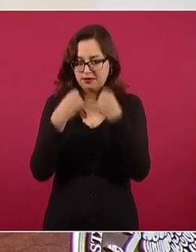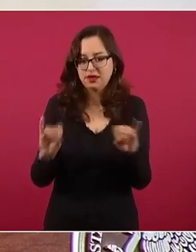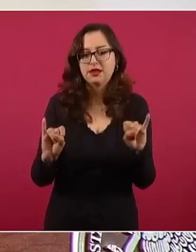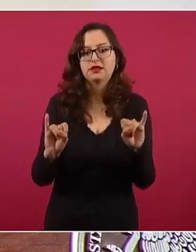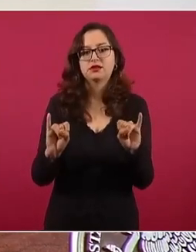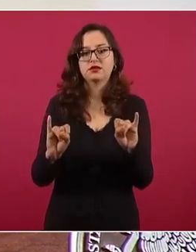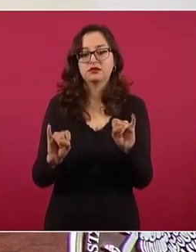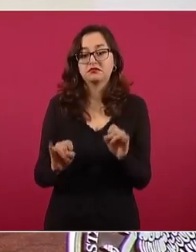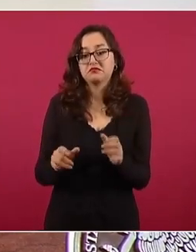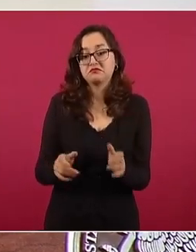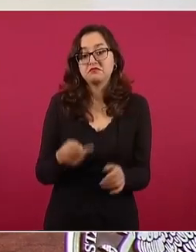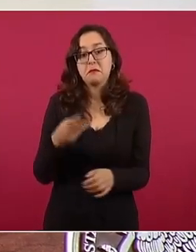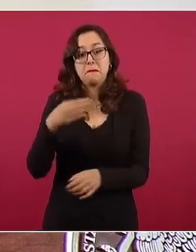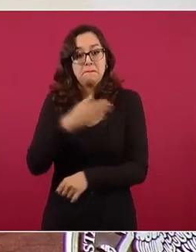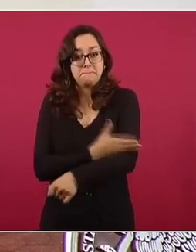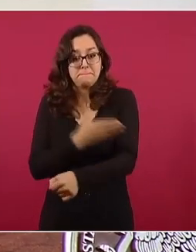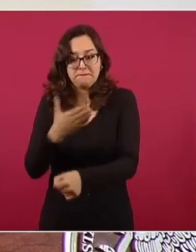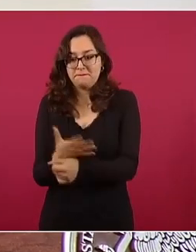Dos años,